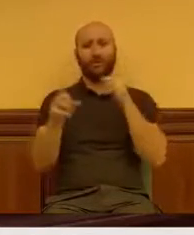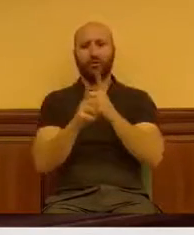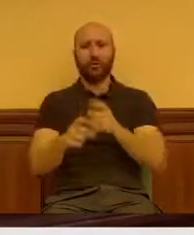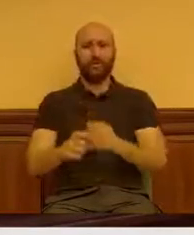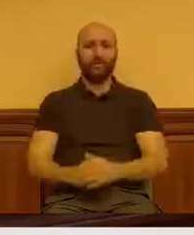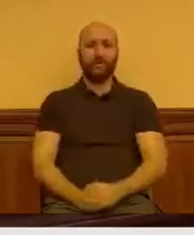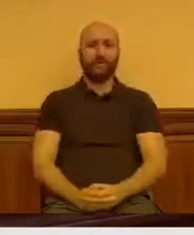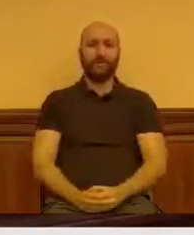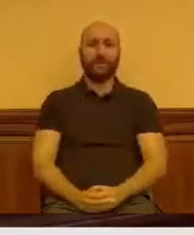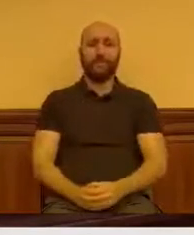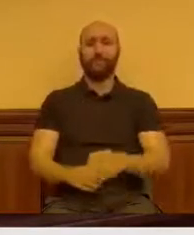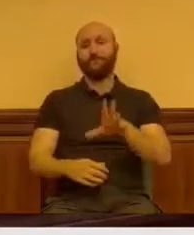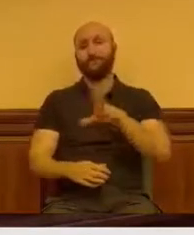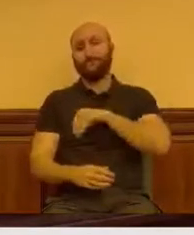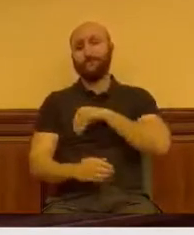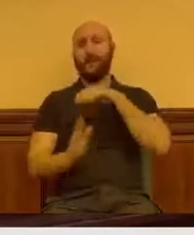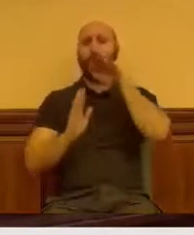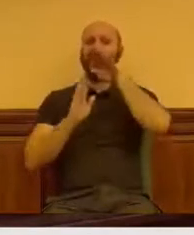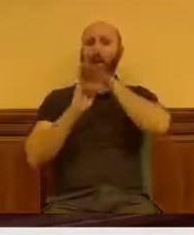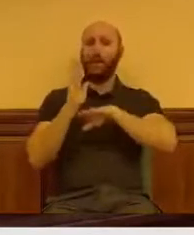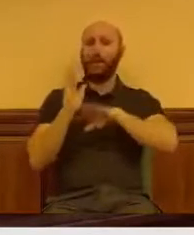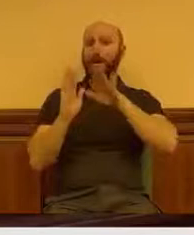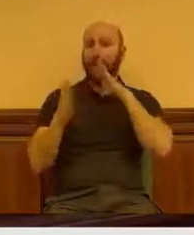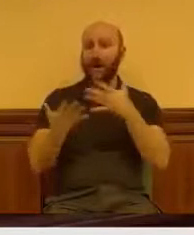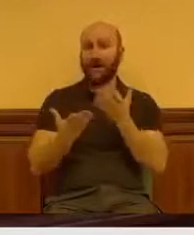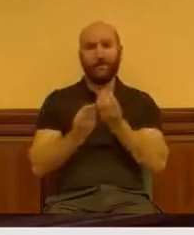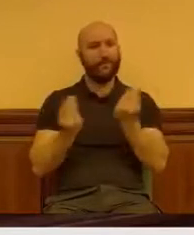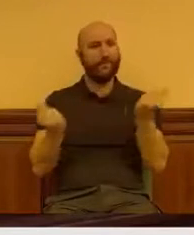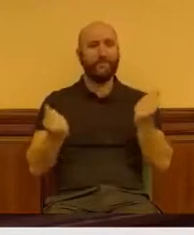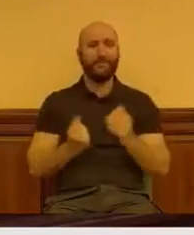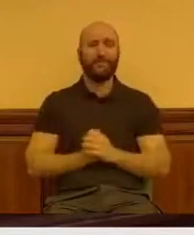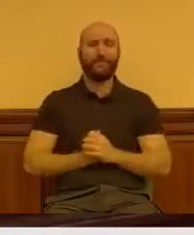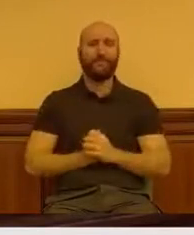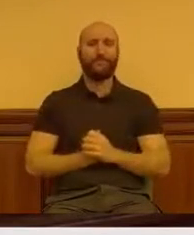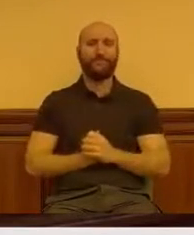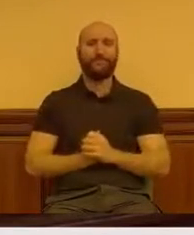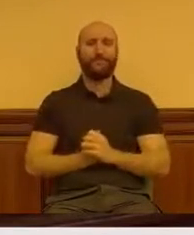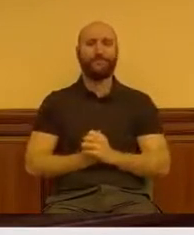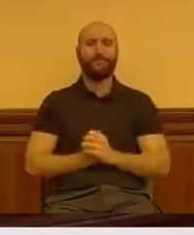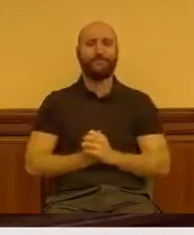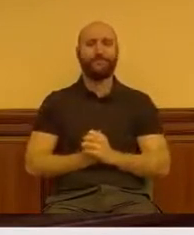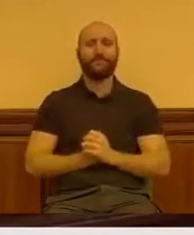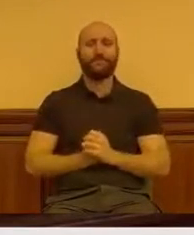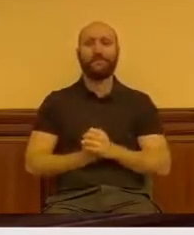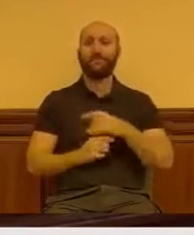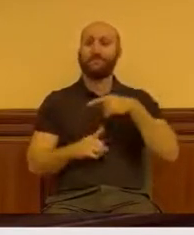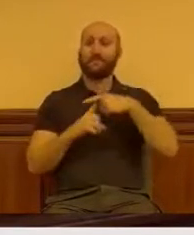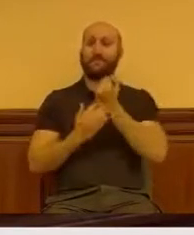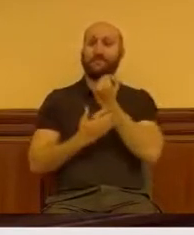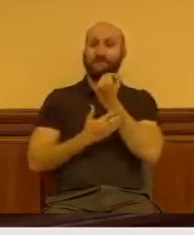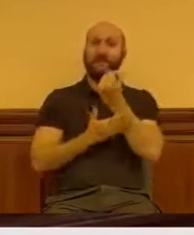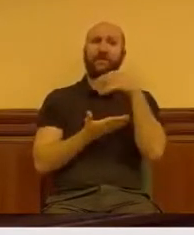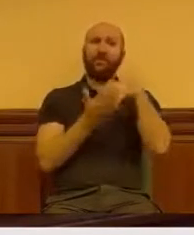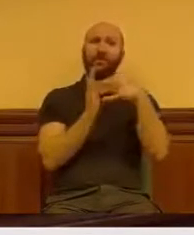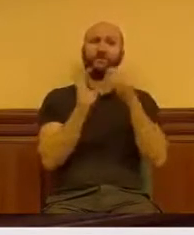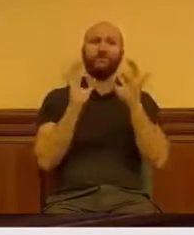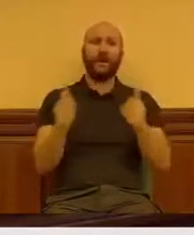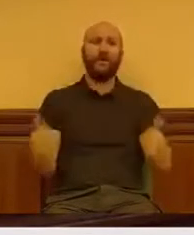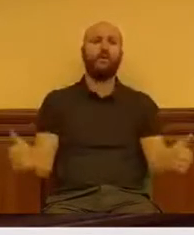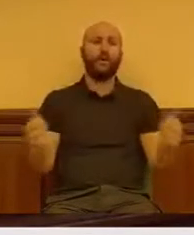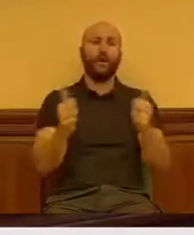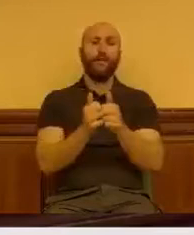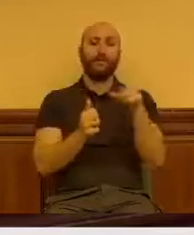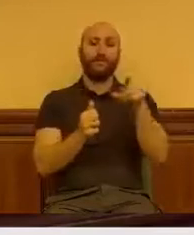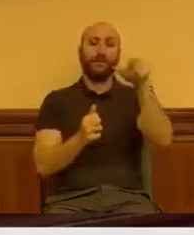ese programa hoy está desaparecido. También mantuvimos y reforzamos el proyecto de acompañamiento a personas en situación